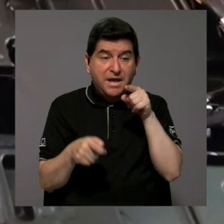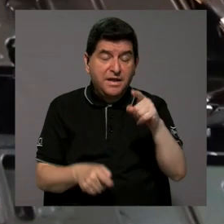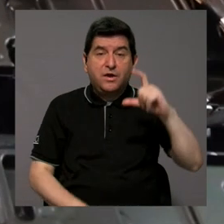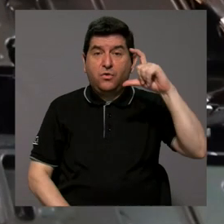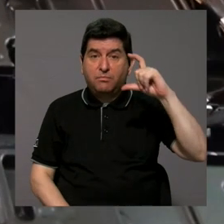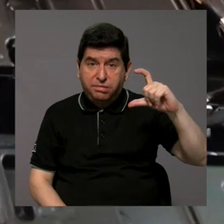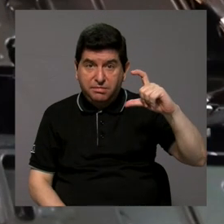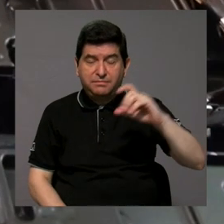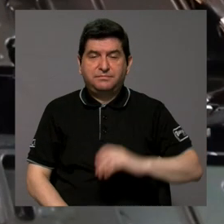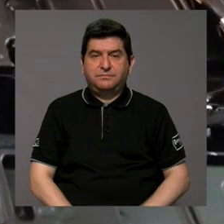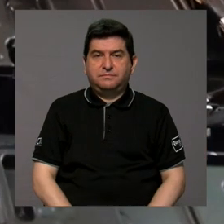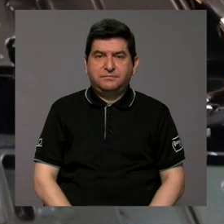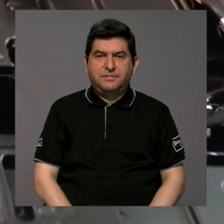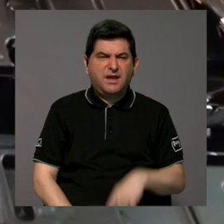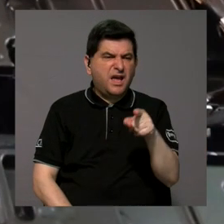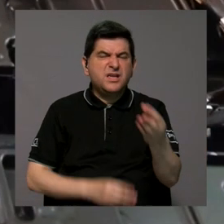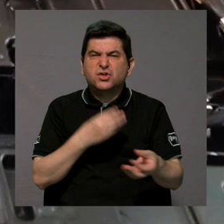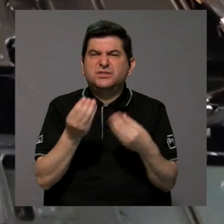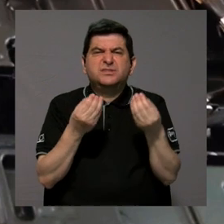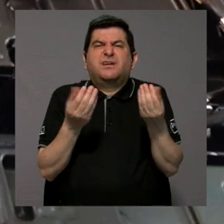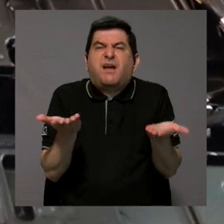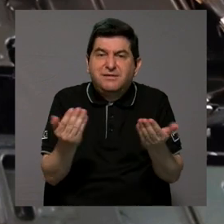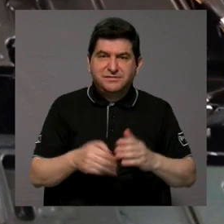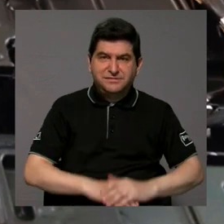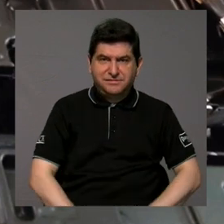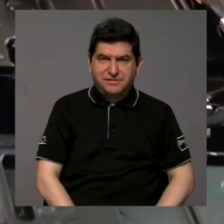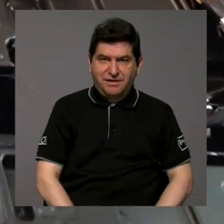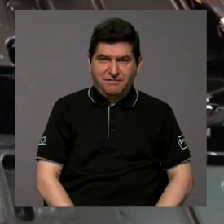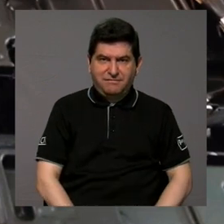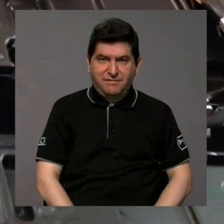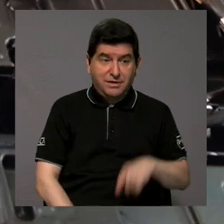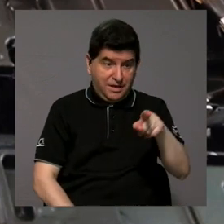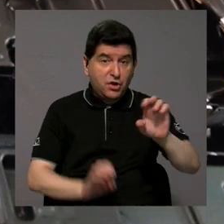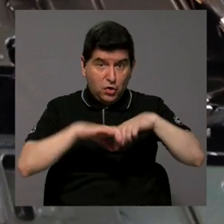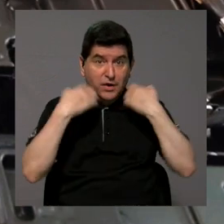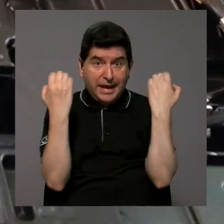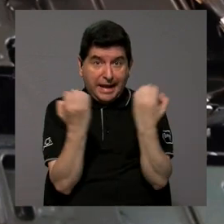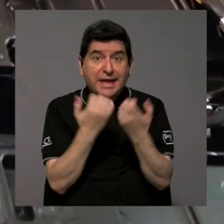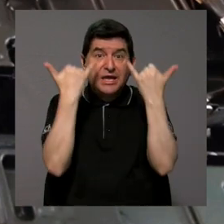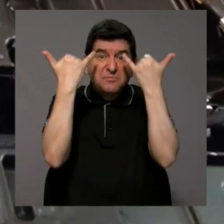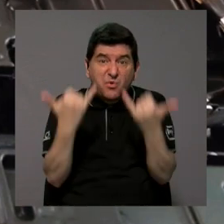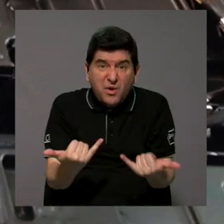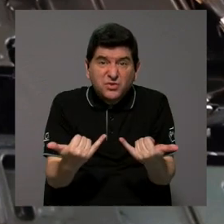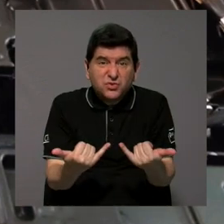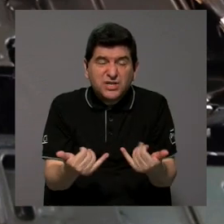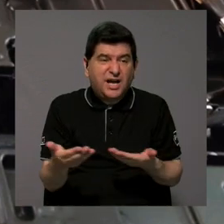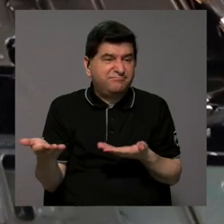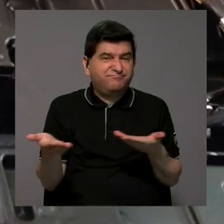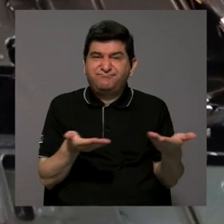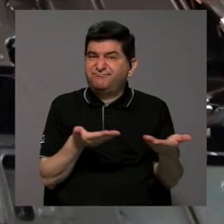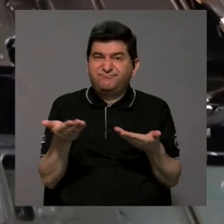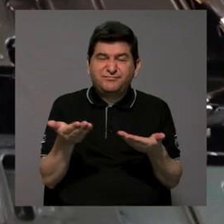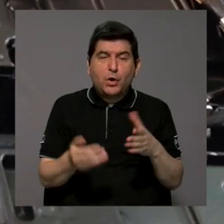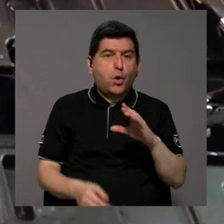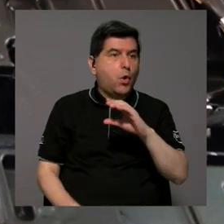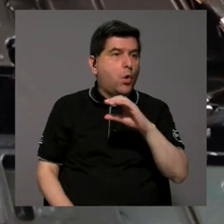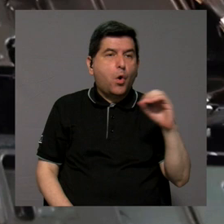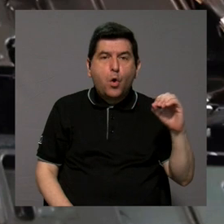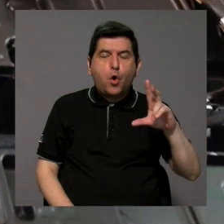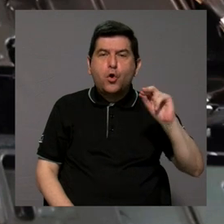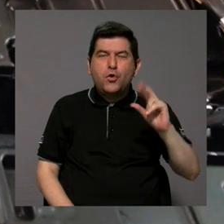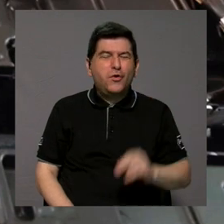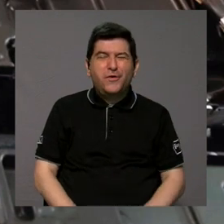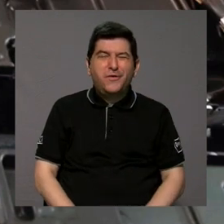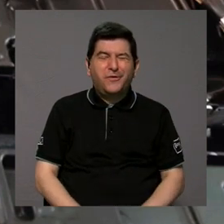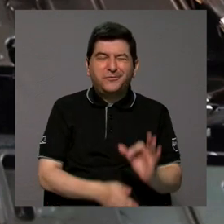baterías. ¿Qué es lo que ellos hacían con esos equipos cuando ya no servían o no estaban tan aptos para